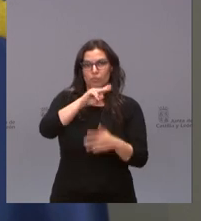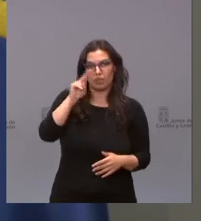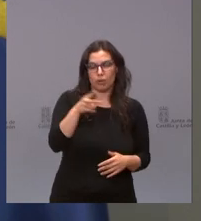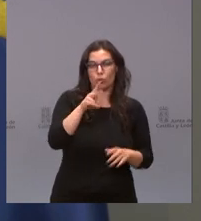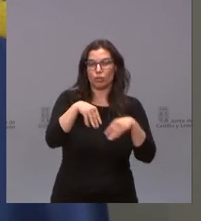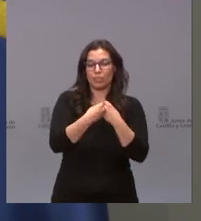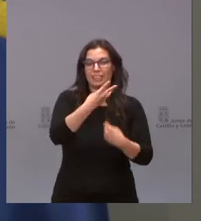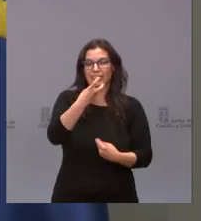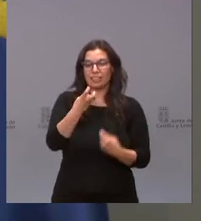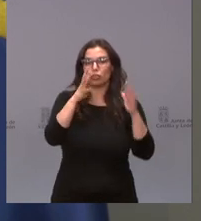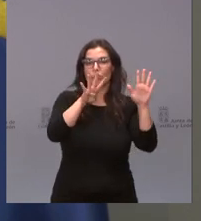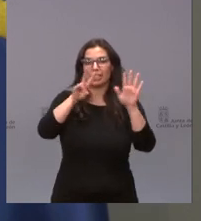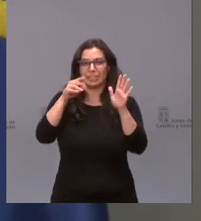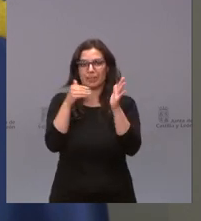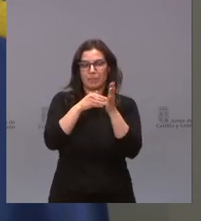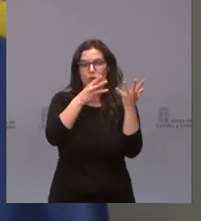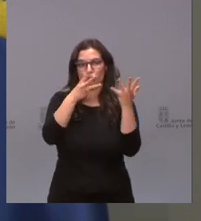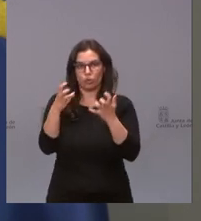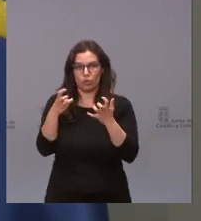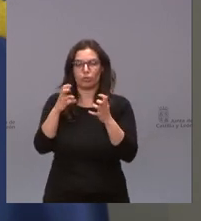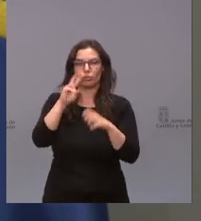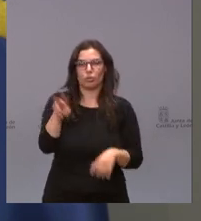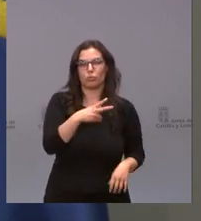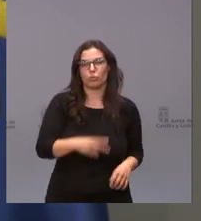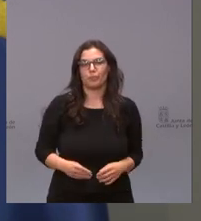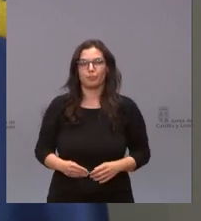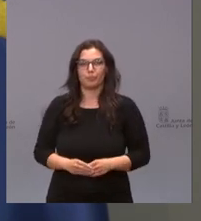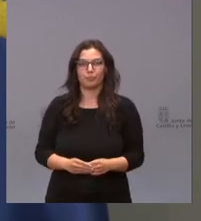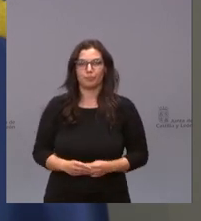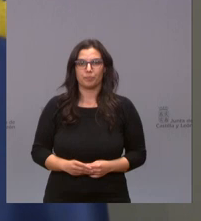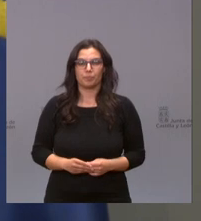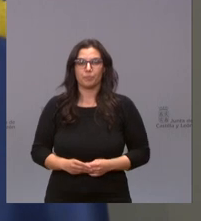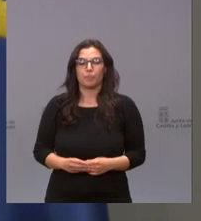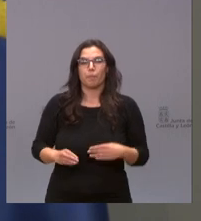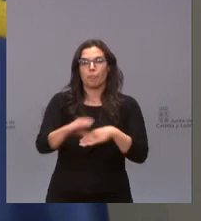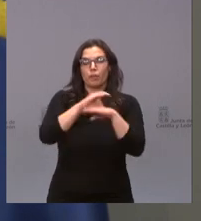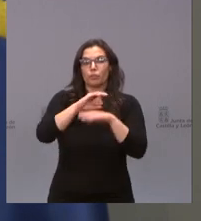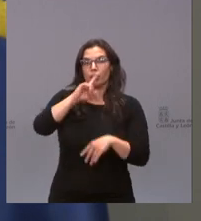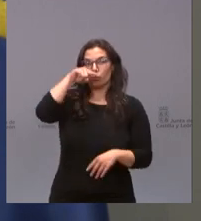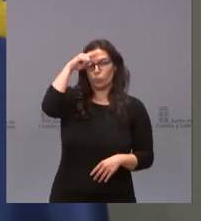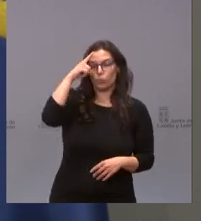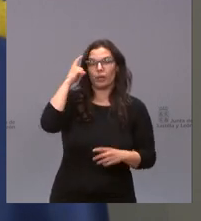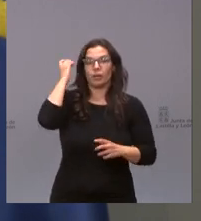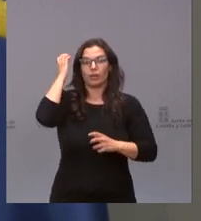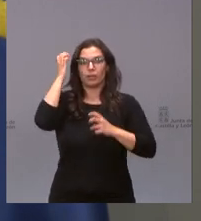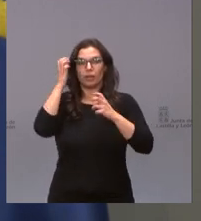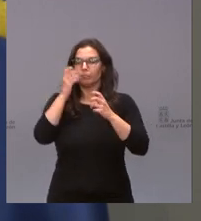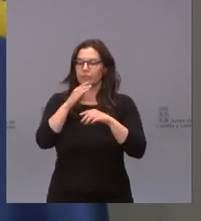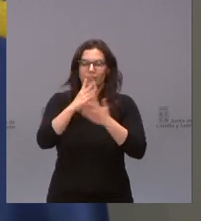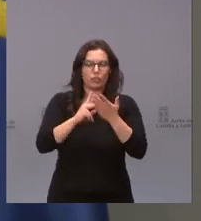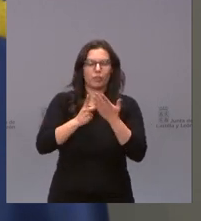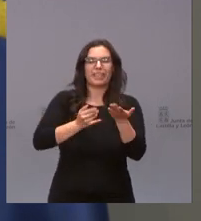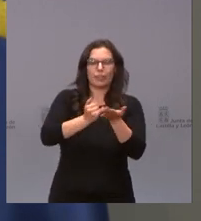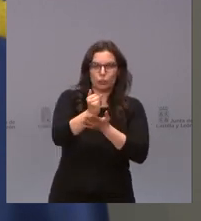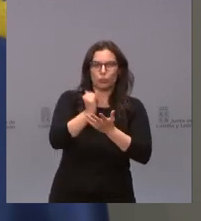397.800 euros. La Consejería de Agricultura, Ganadería y Desarrollo Rural